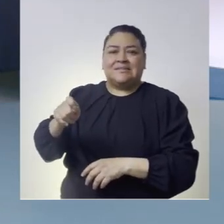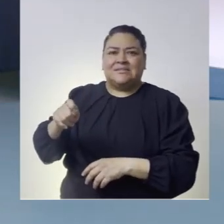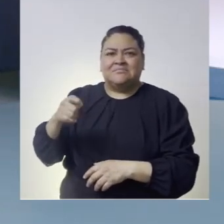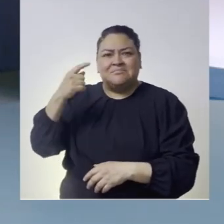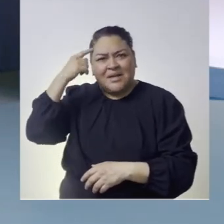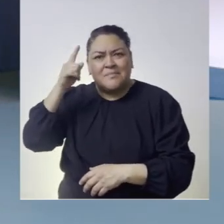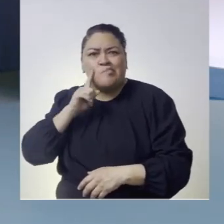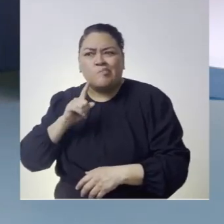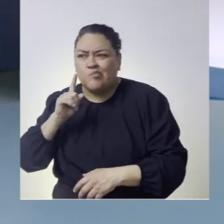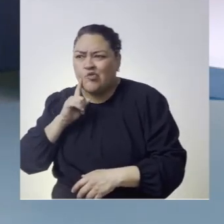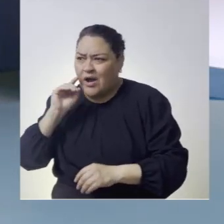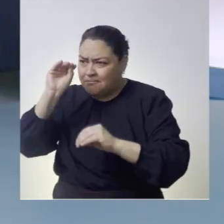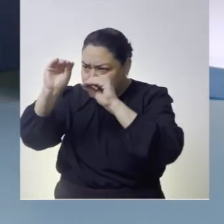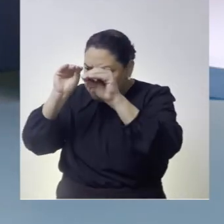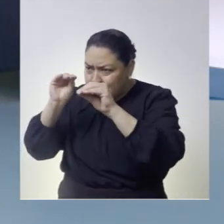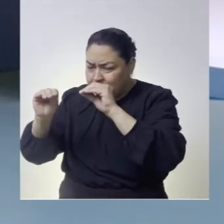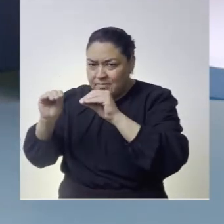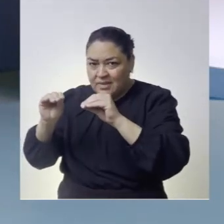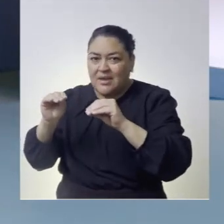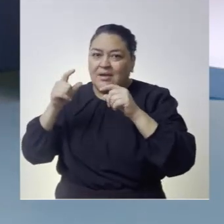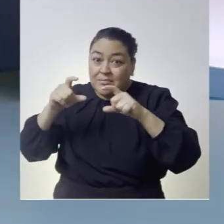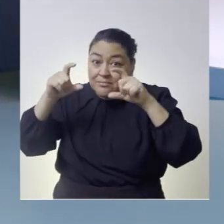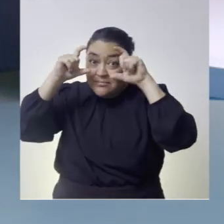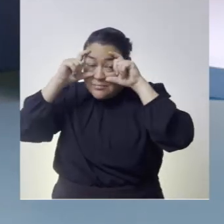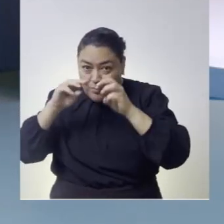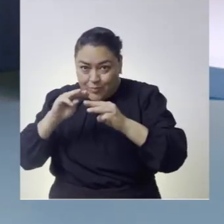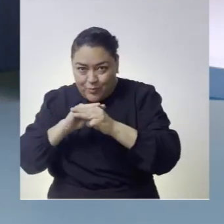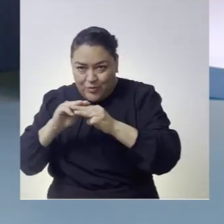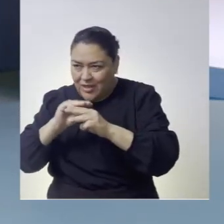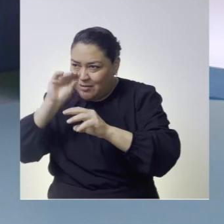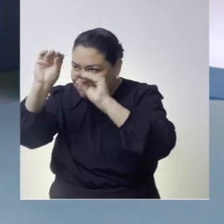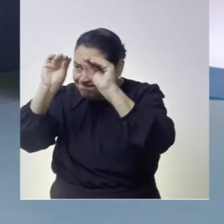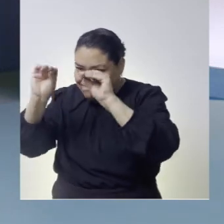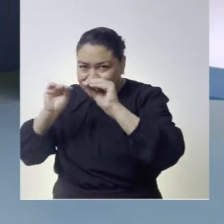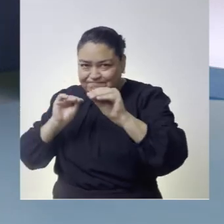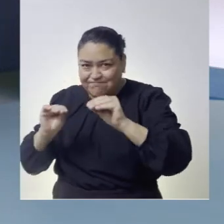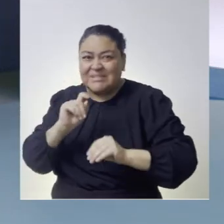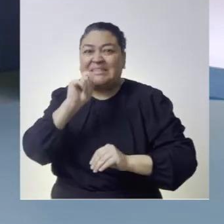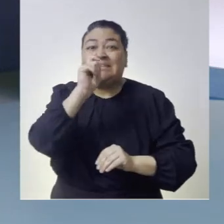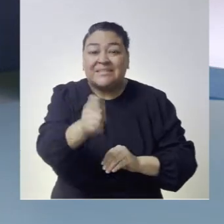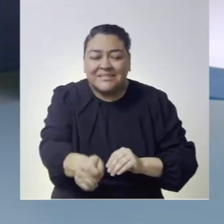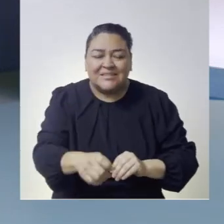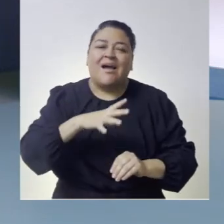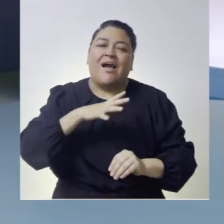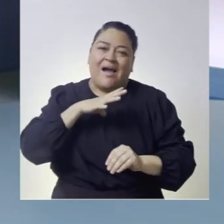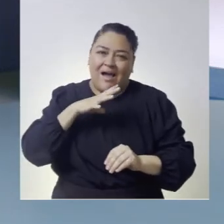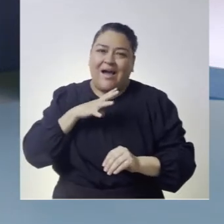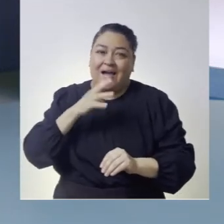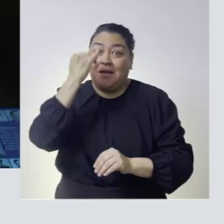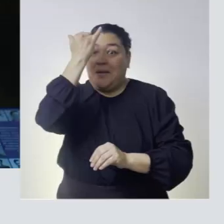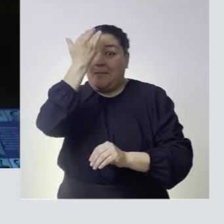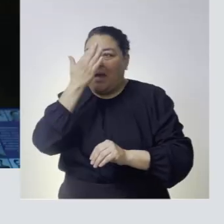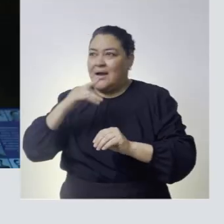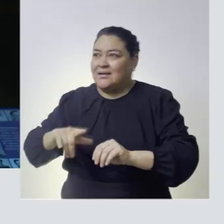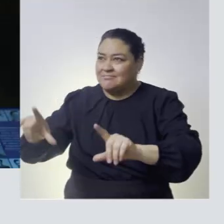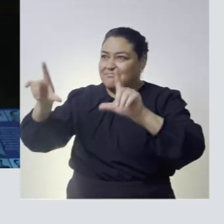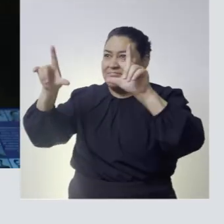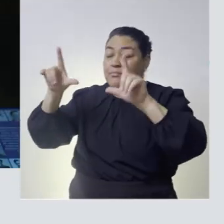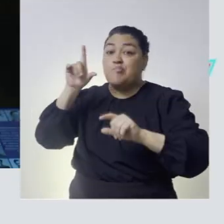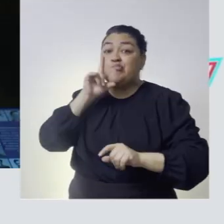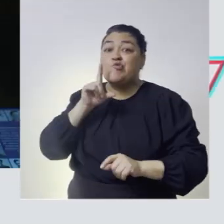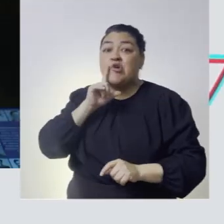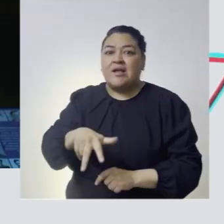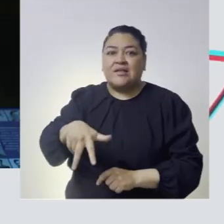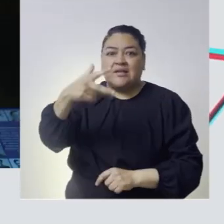fue modificado con una perspectiva de género o mirada violeta por lo cual ahora incluye un mural en el que